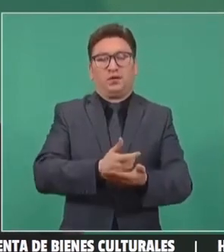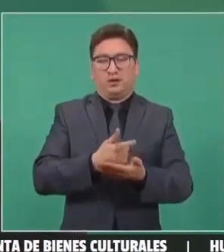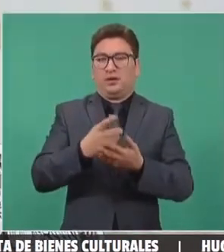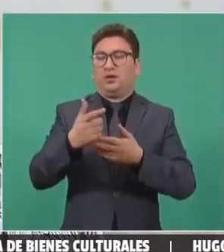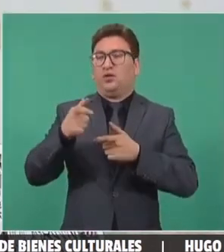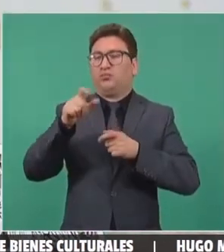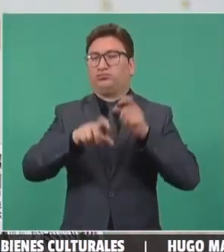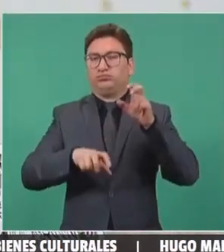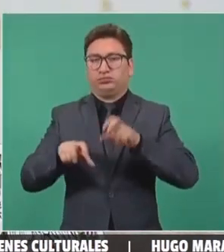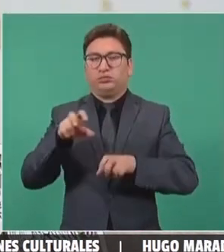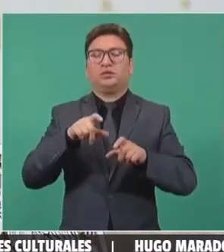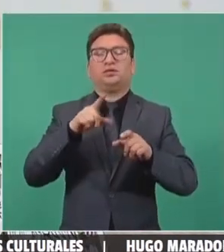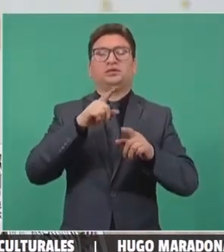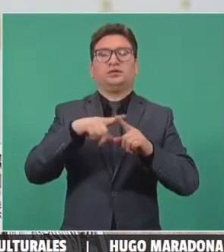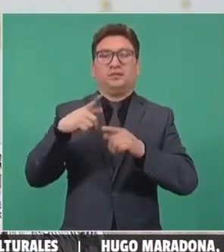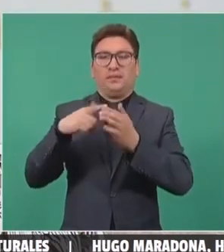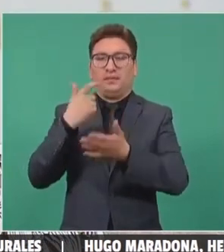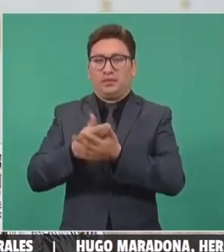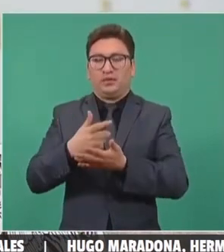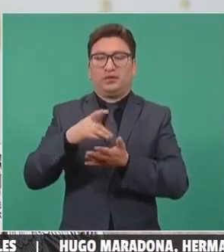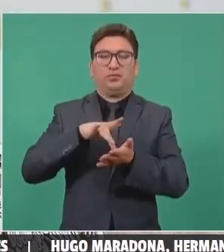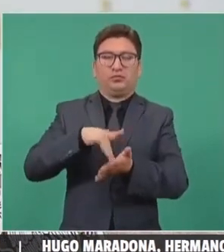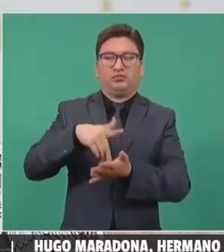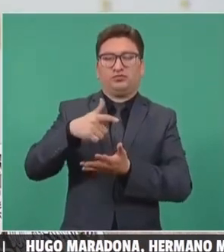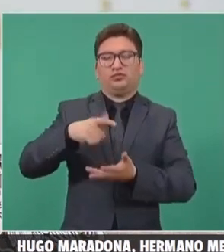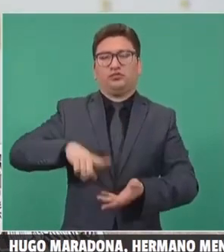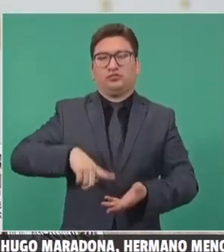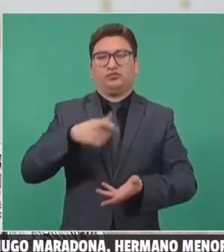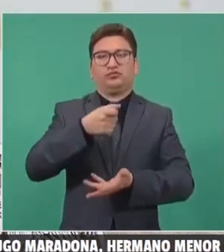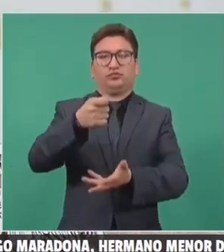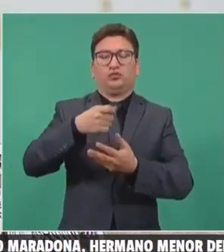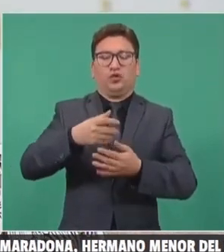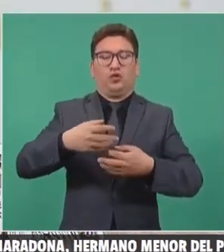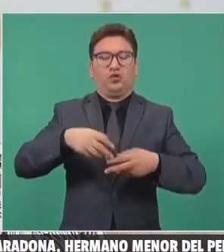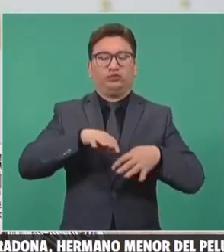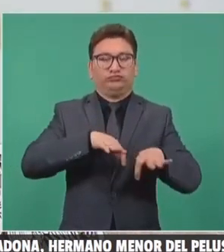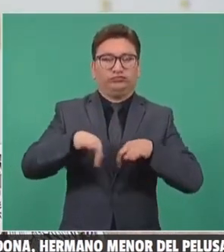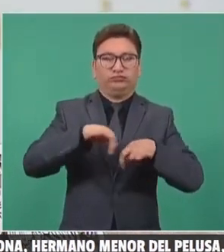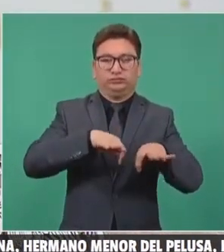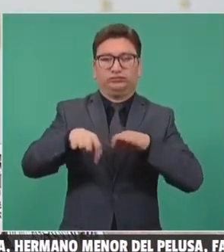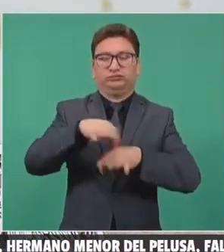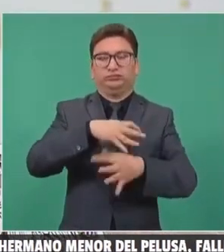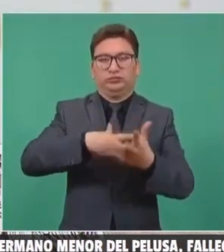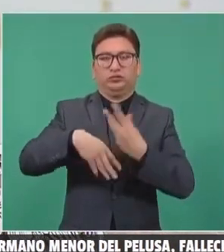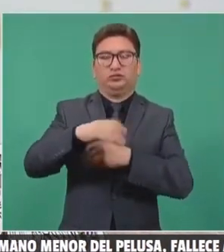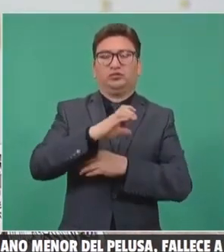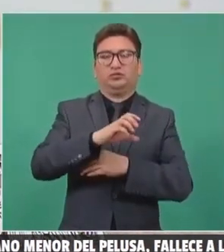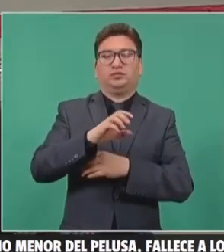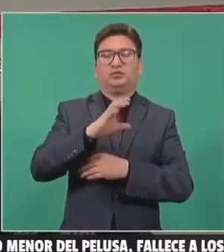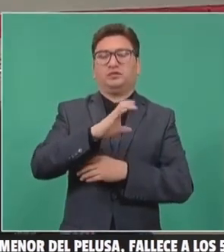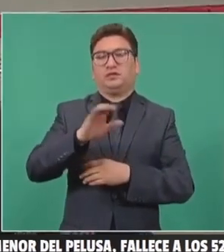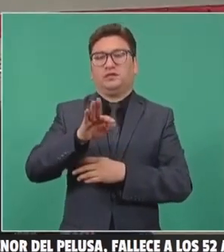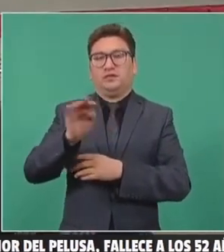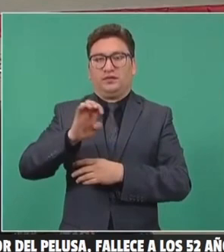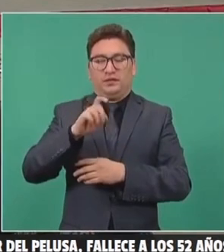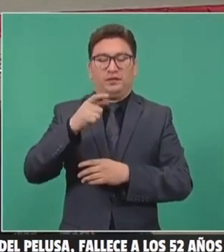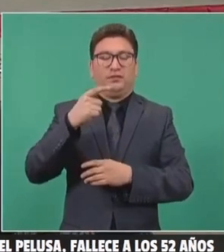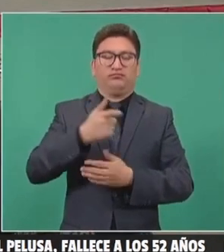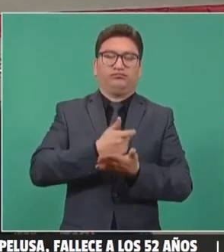inversiones, pagos de subsidios y sobre costo de operación de la Comisión Federal de Electricidad.